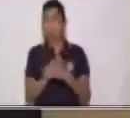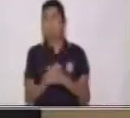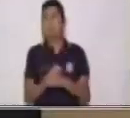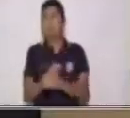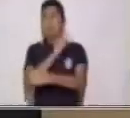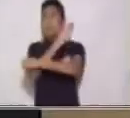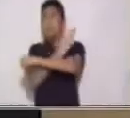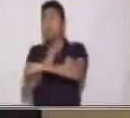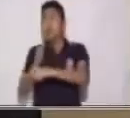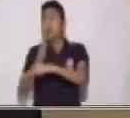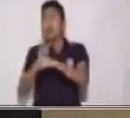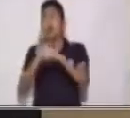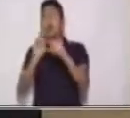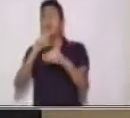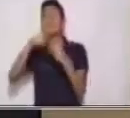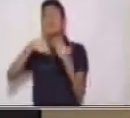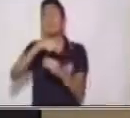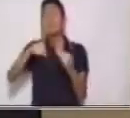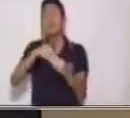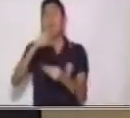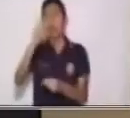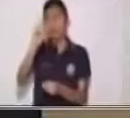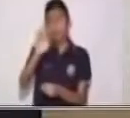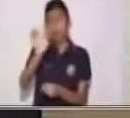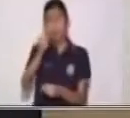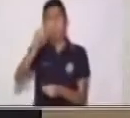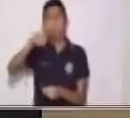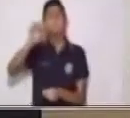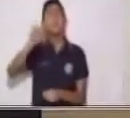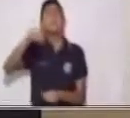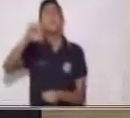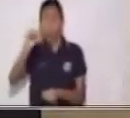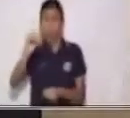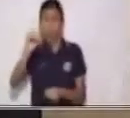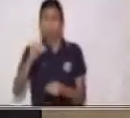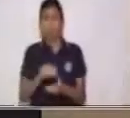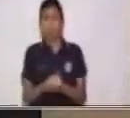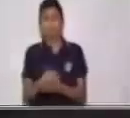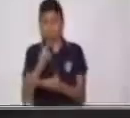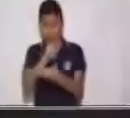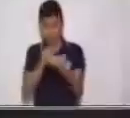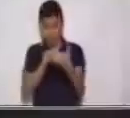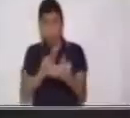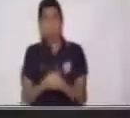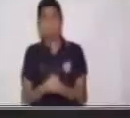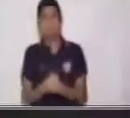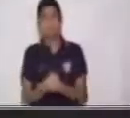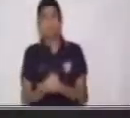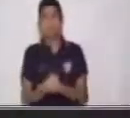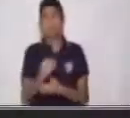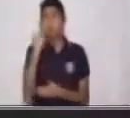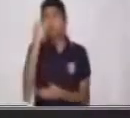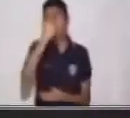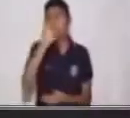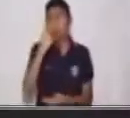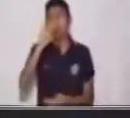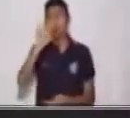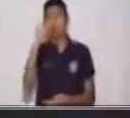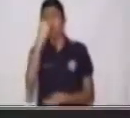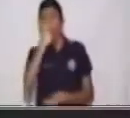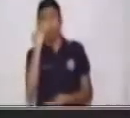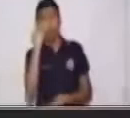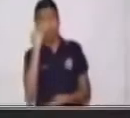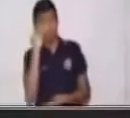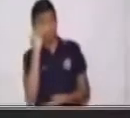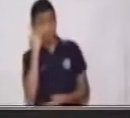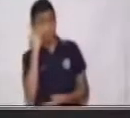historia se llama, la familia de Memo. Muy bien. Leamos. Susi es